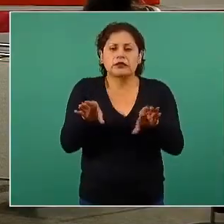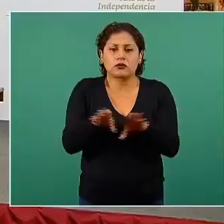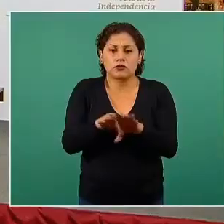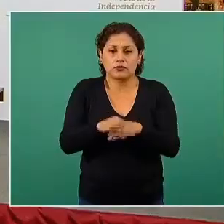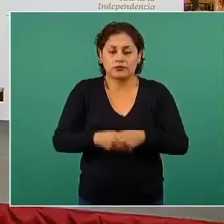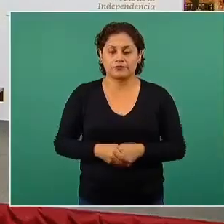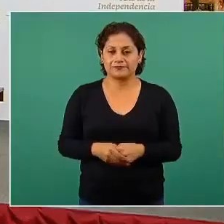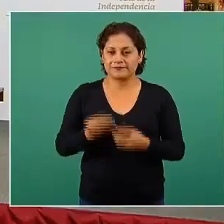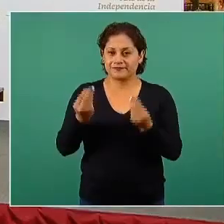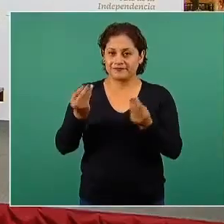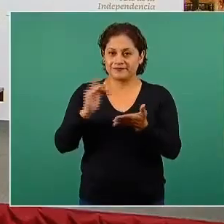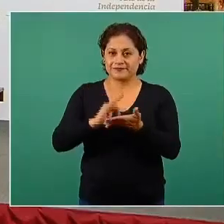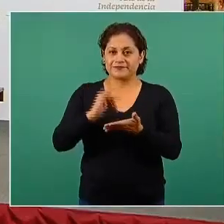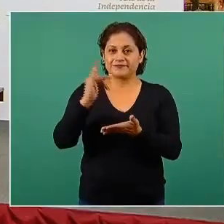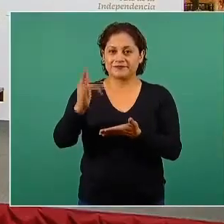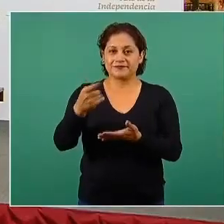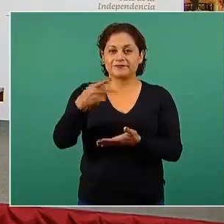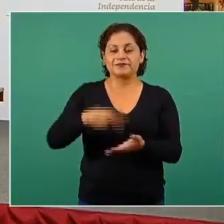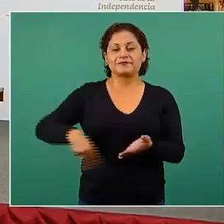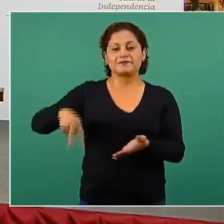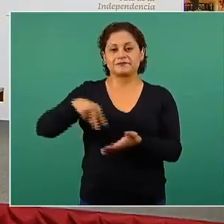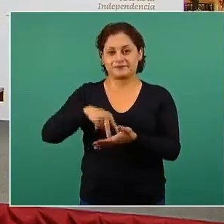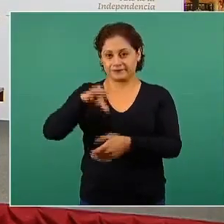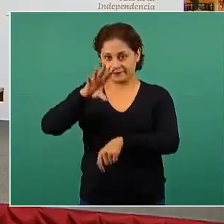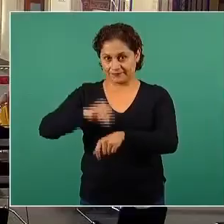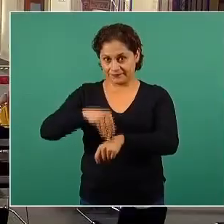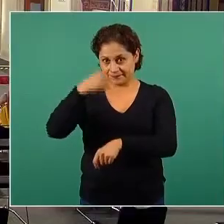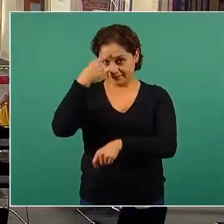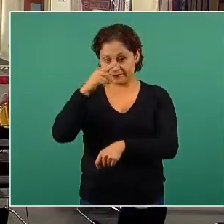ver bien las diapositivas.